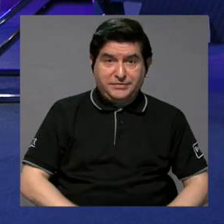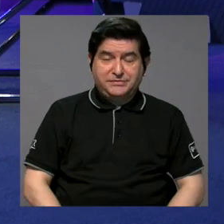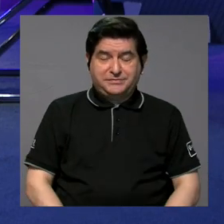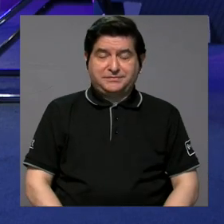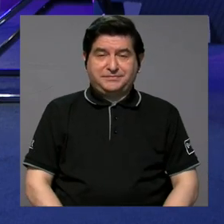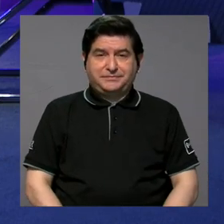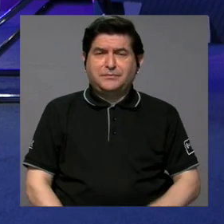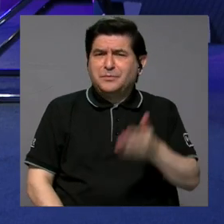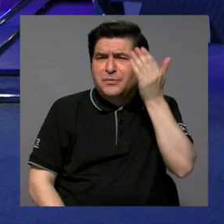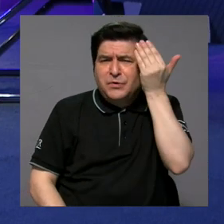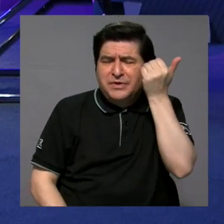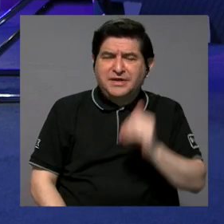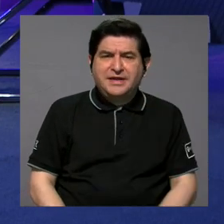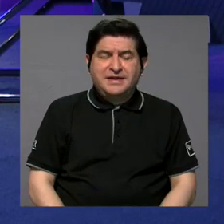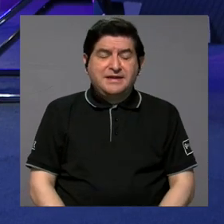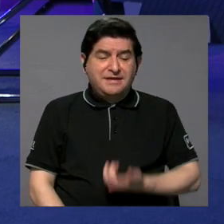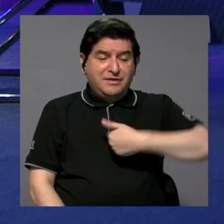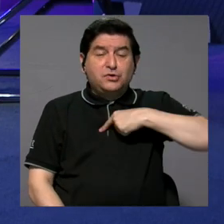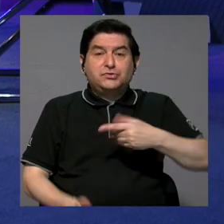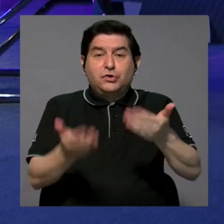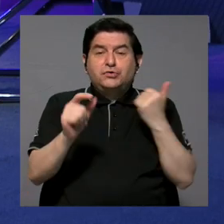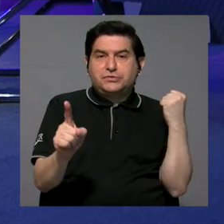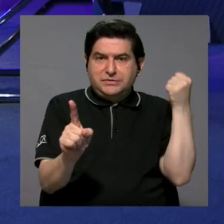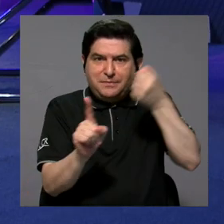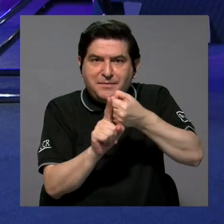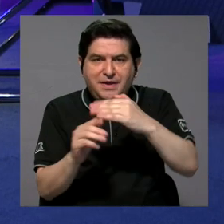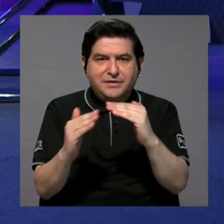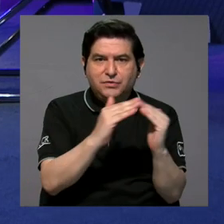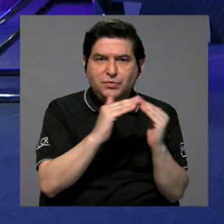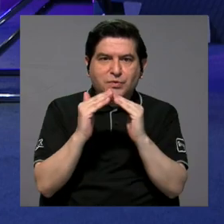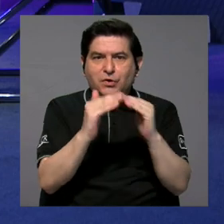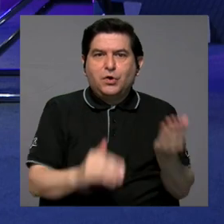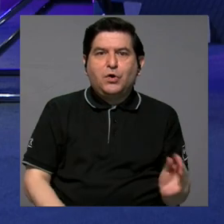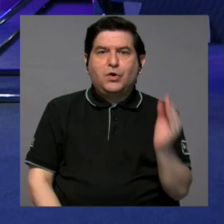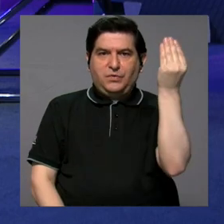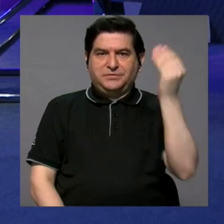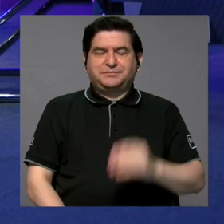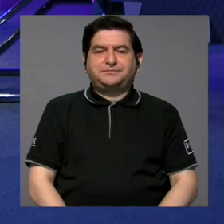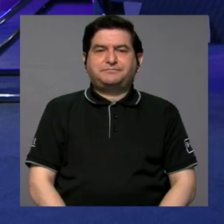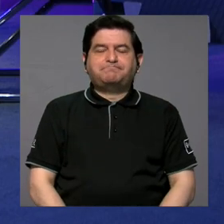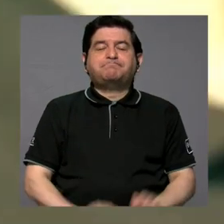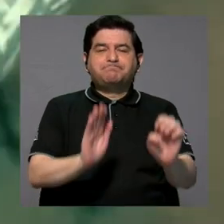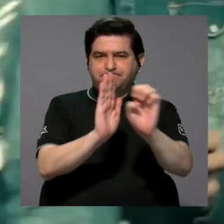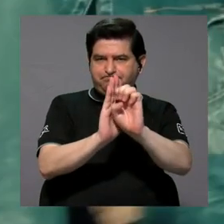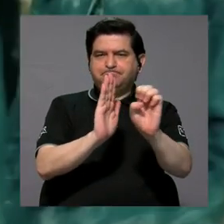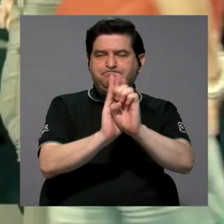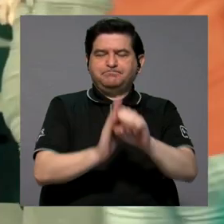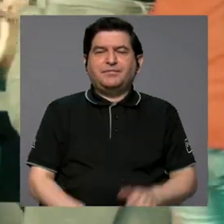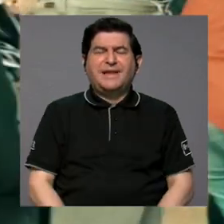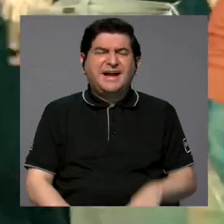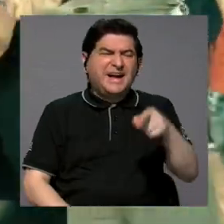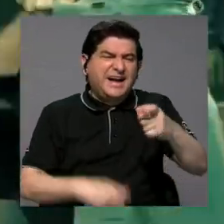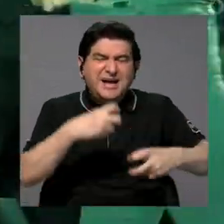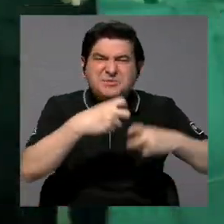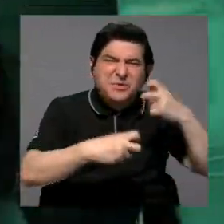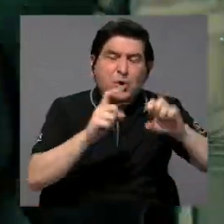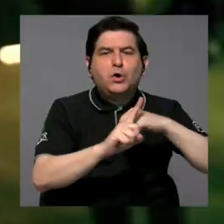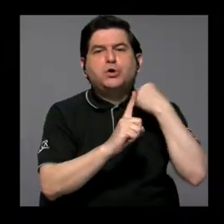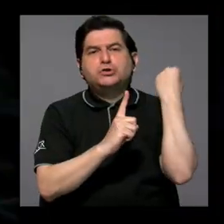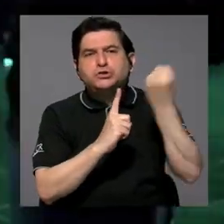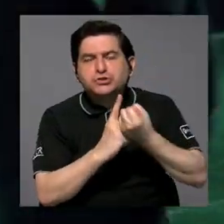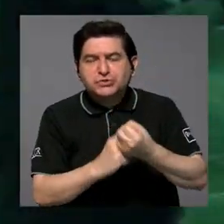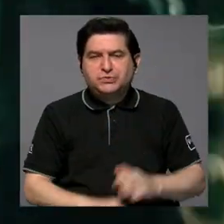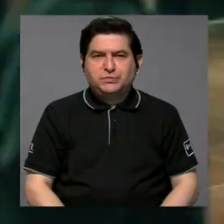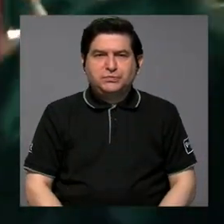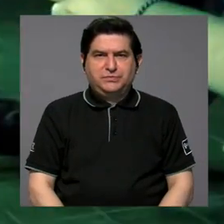lo que buscamos es impactar en población joven, que, por ejemplo, tenga problemas o tenga situaciones